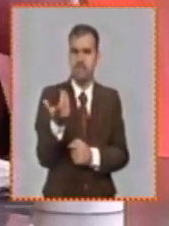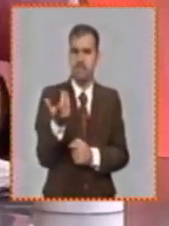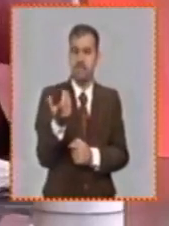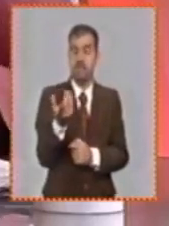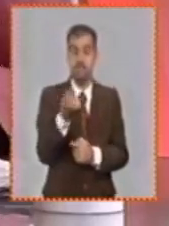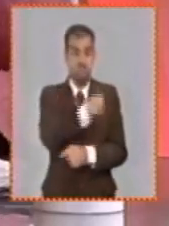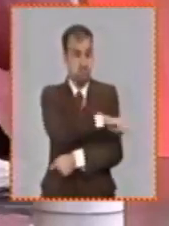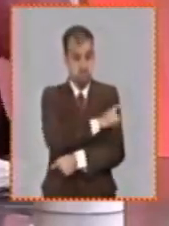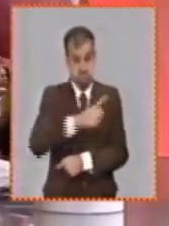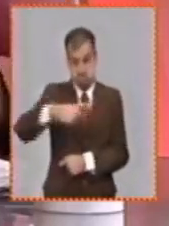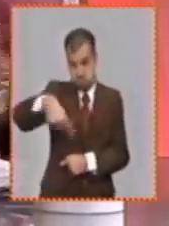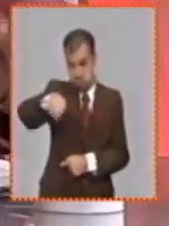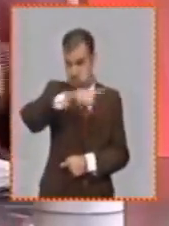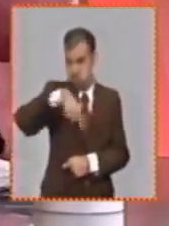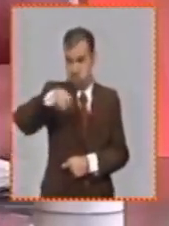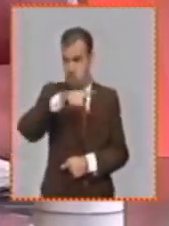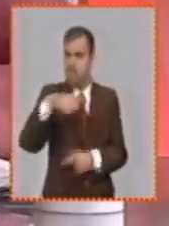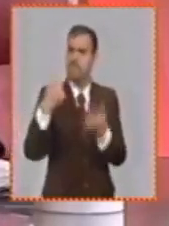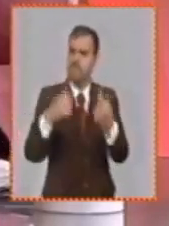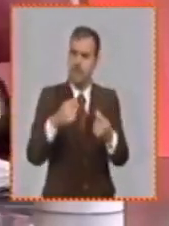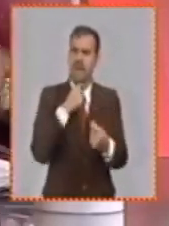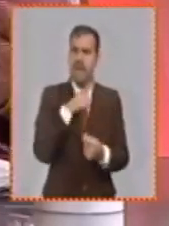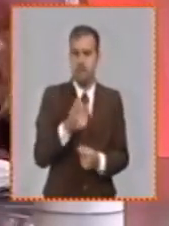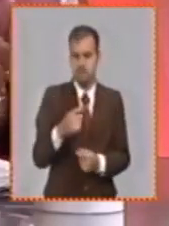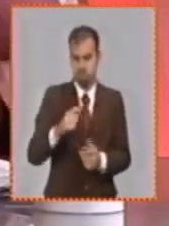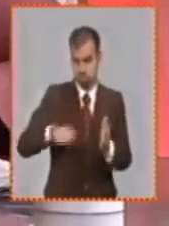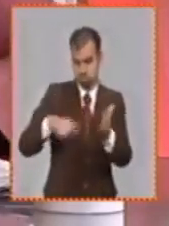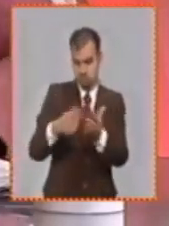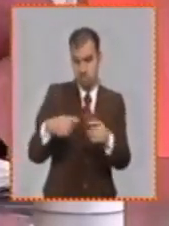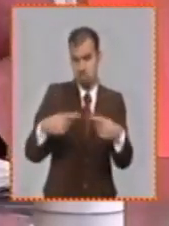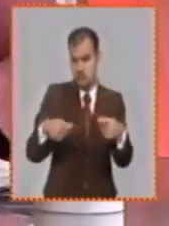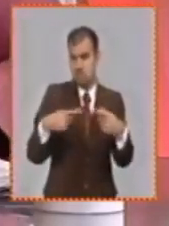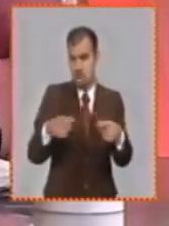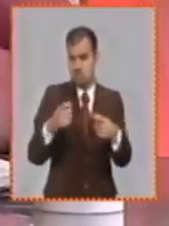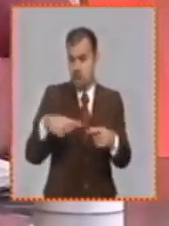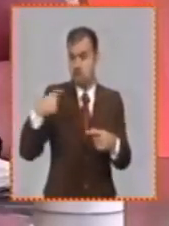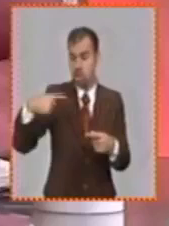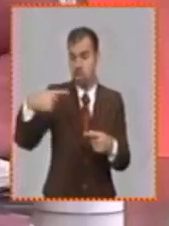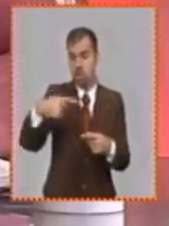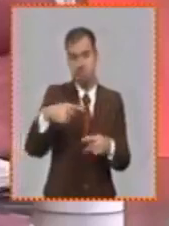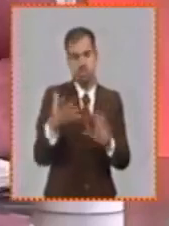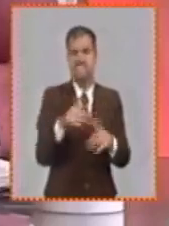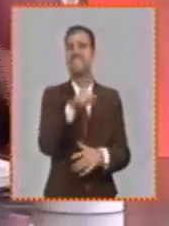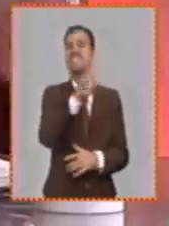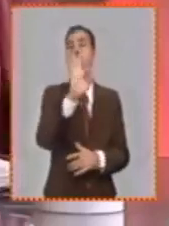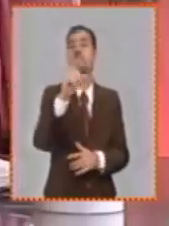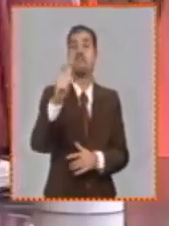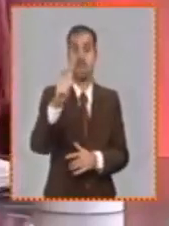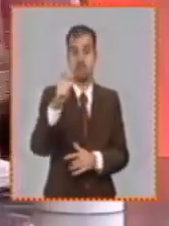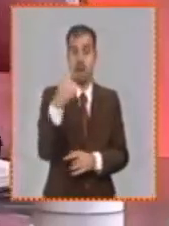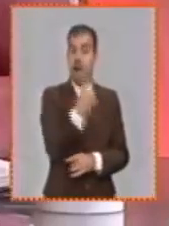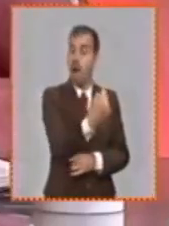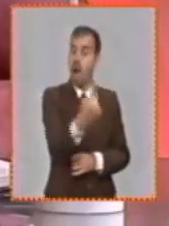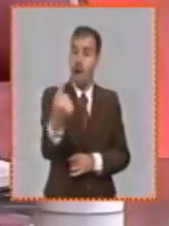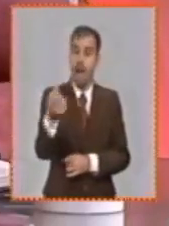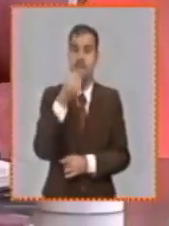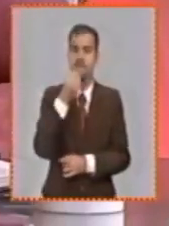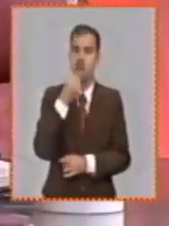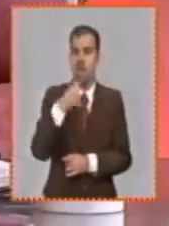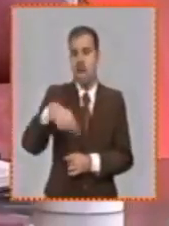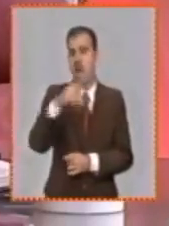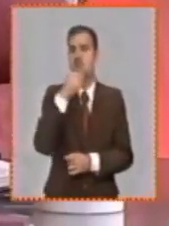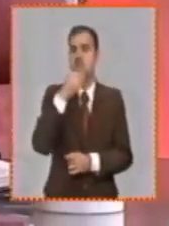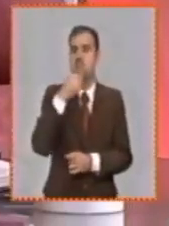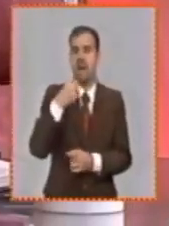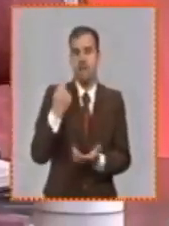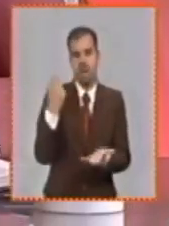y era que la población tuviera un entorno de un gasto diario de hasta 18 pesos el trabajador para poder costear